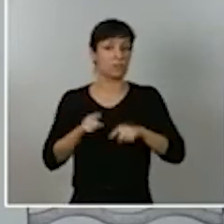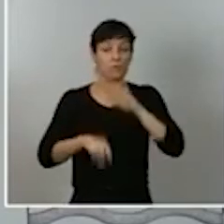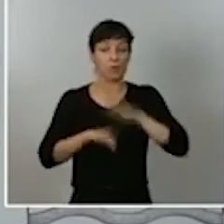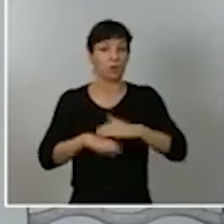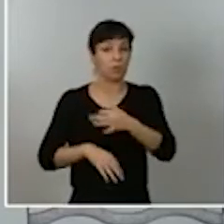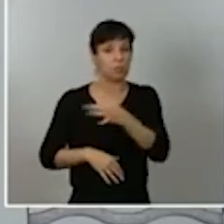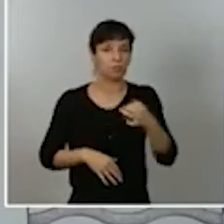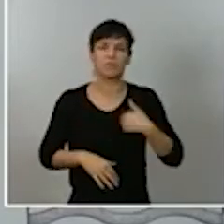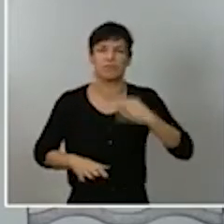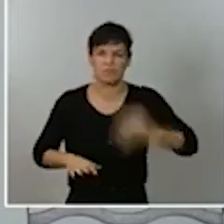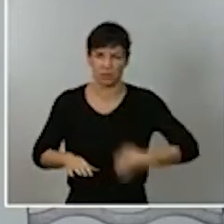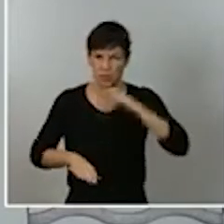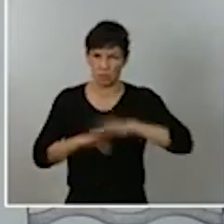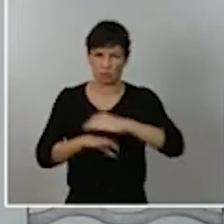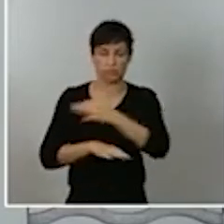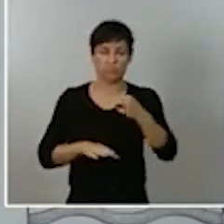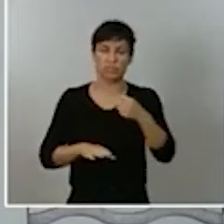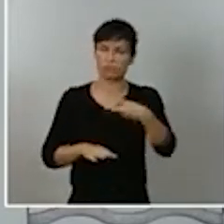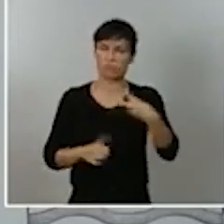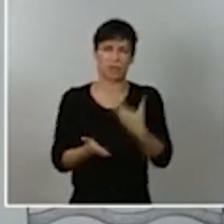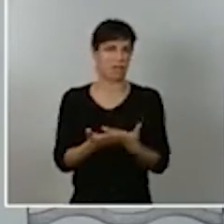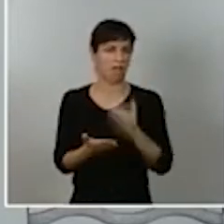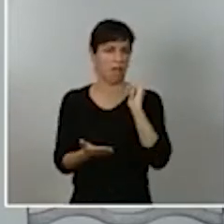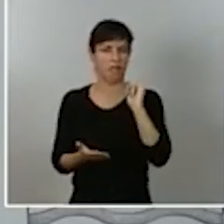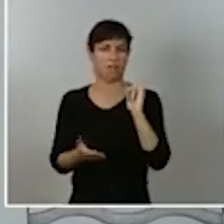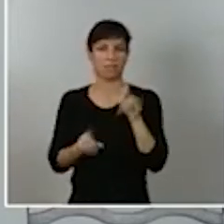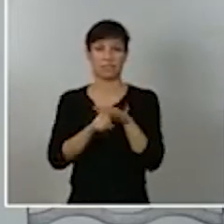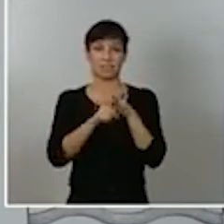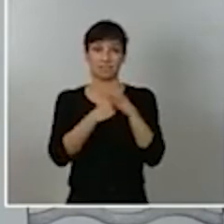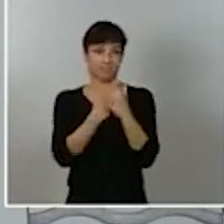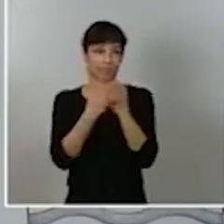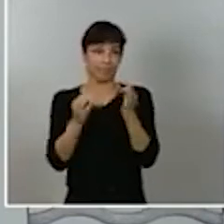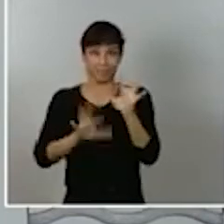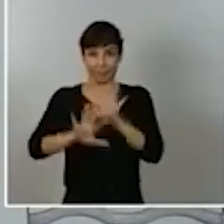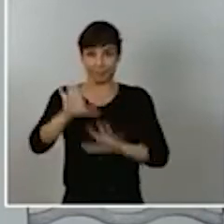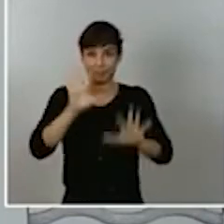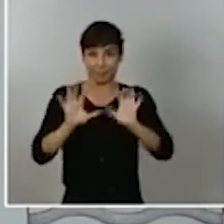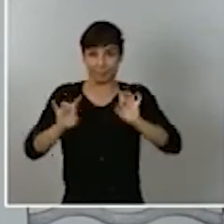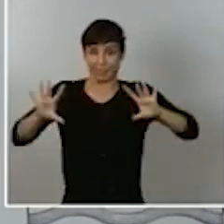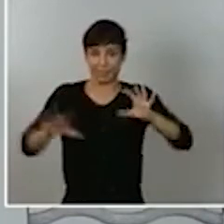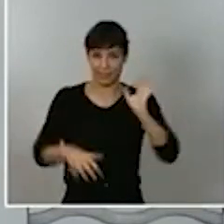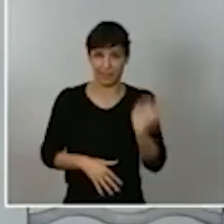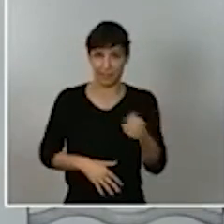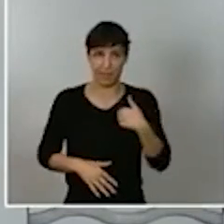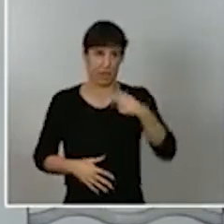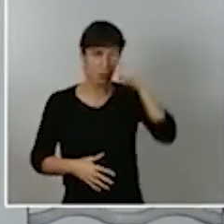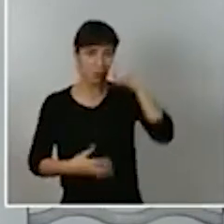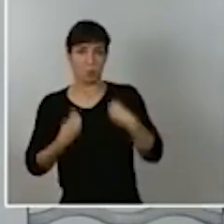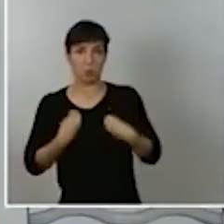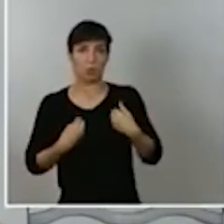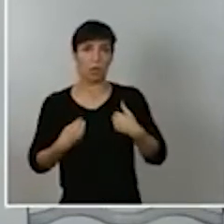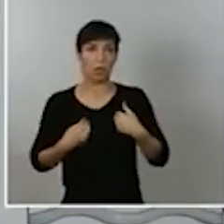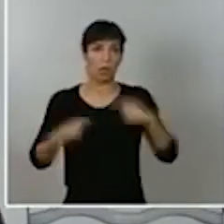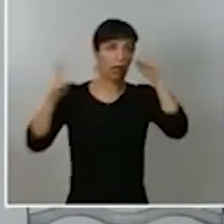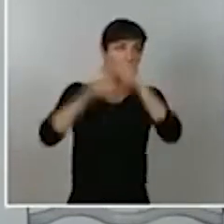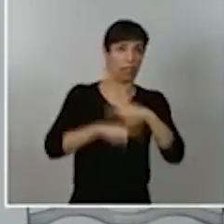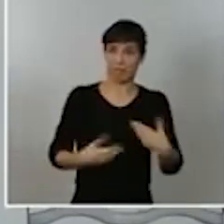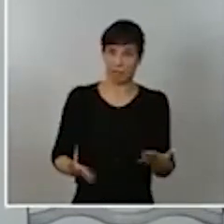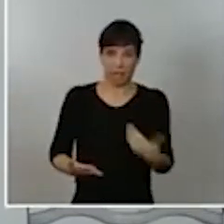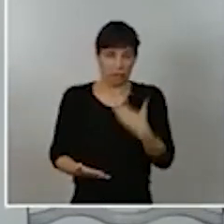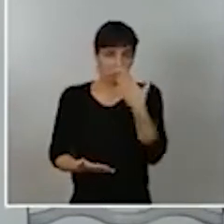va a ser y es verdad que estamos en un escenario complejo preocupante no lo hemos escondido nunca lo hemos dicho especialmente